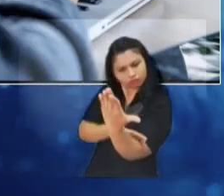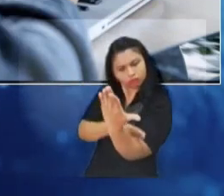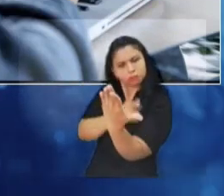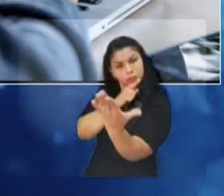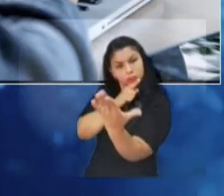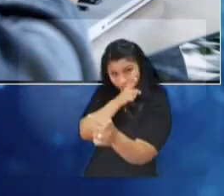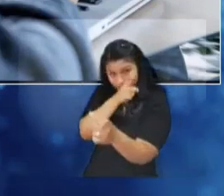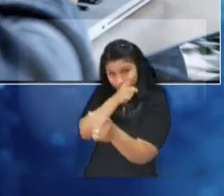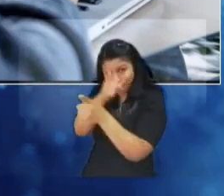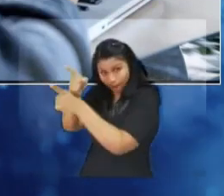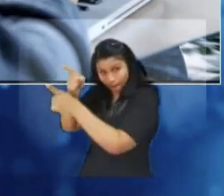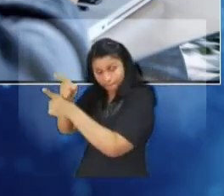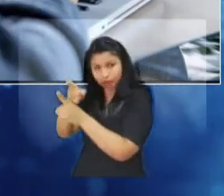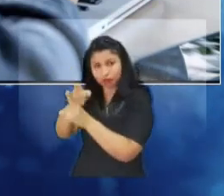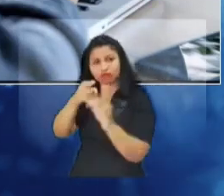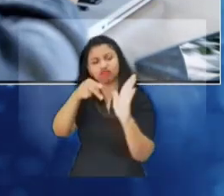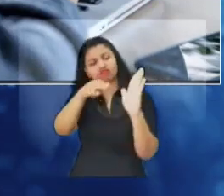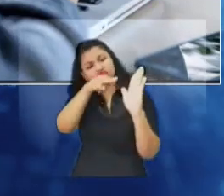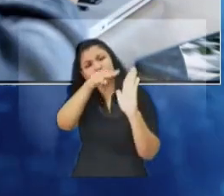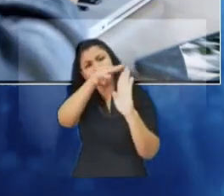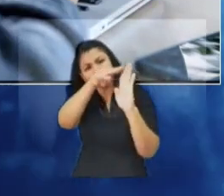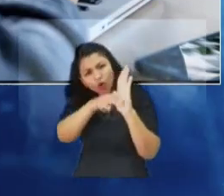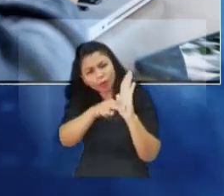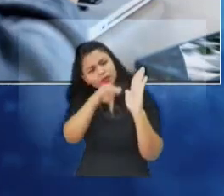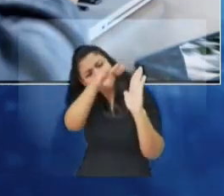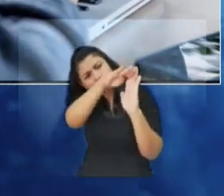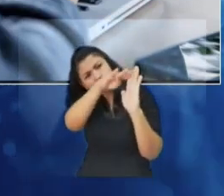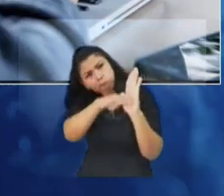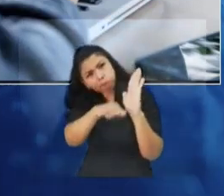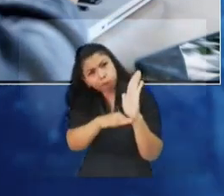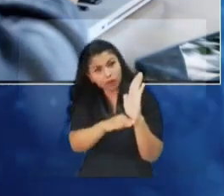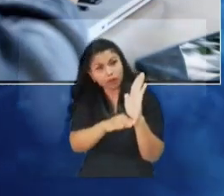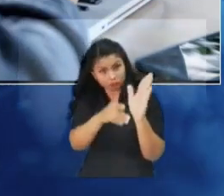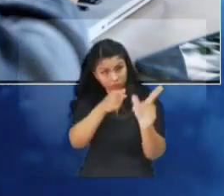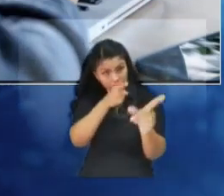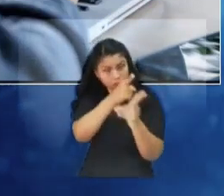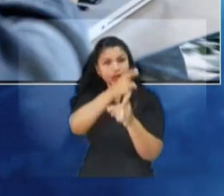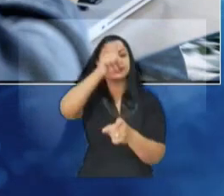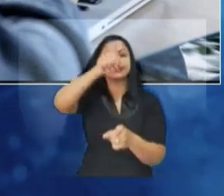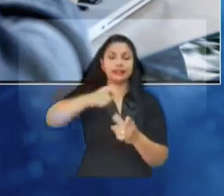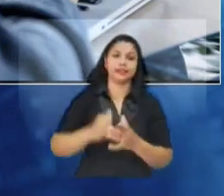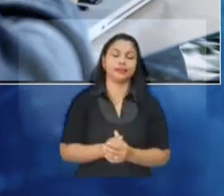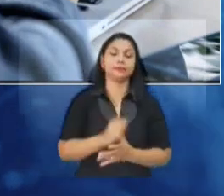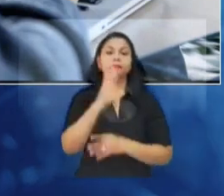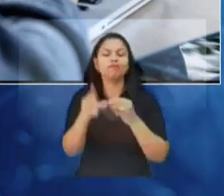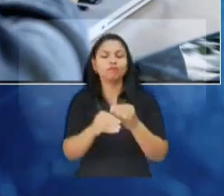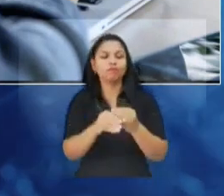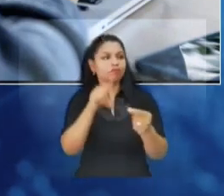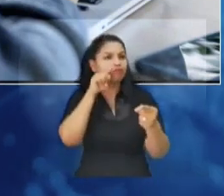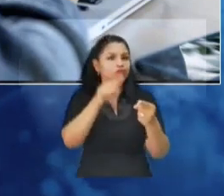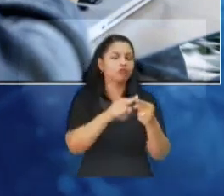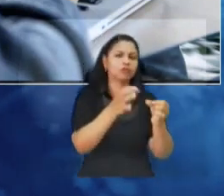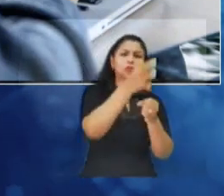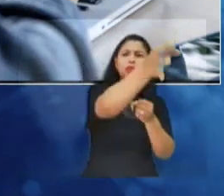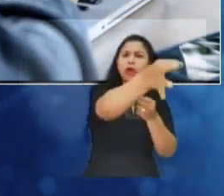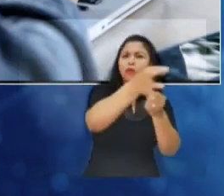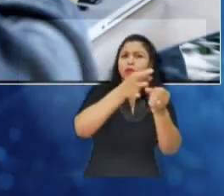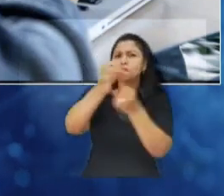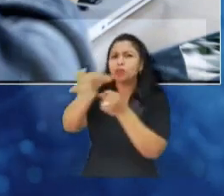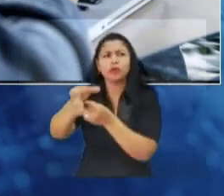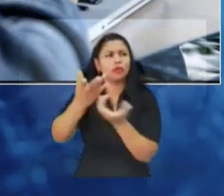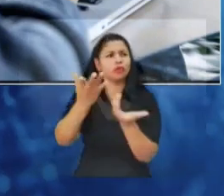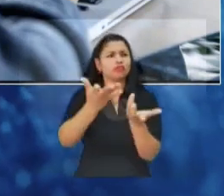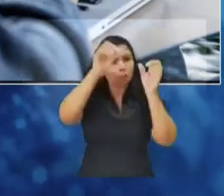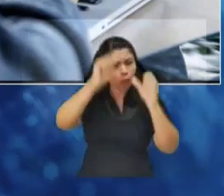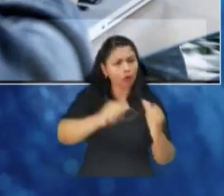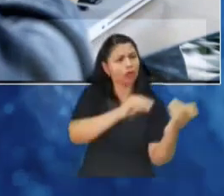políticas y los objetivos nacionales. De hecho, ampliar la conectividad en las zonas rurales y remotas es un primer paso.